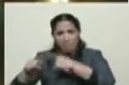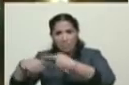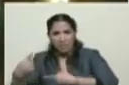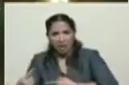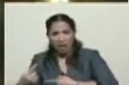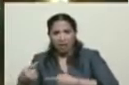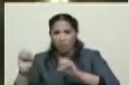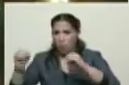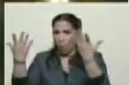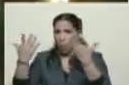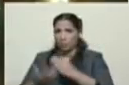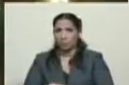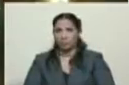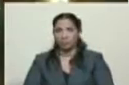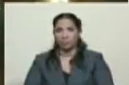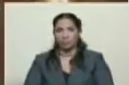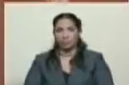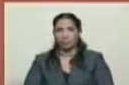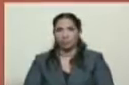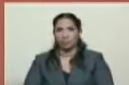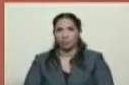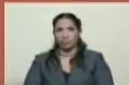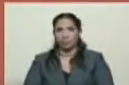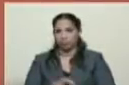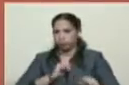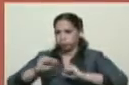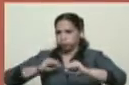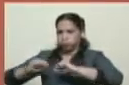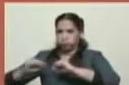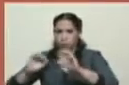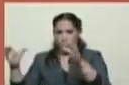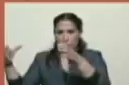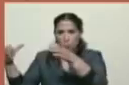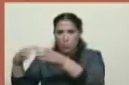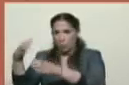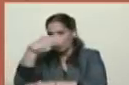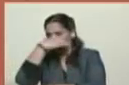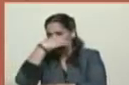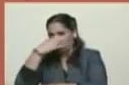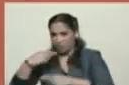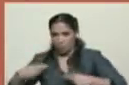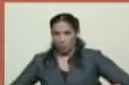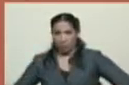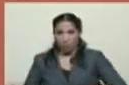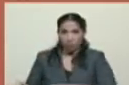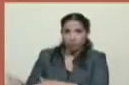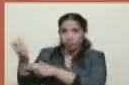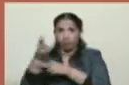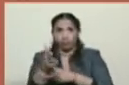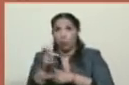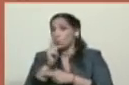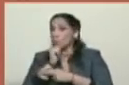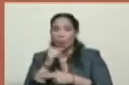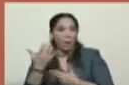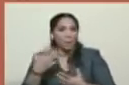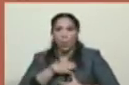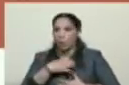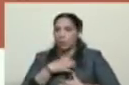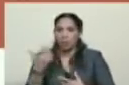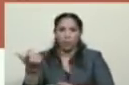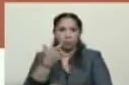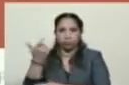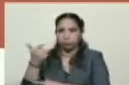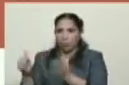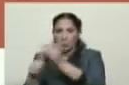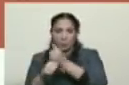activar esas células terroristas uniformadas que con los fusiles que todavía no se han recuperado, pues accionen